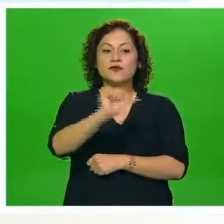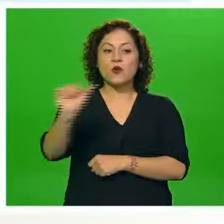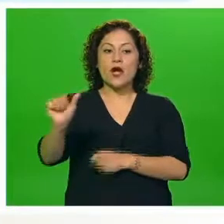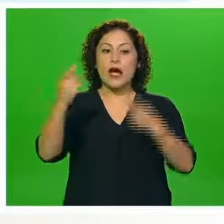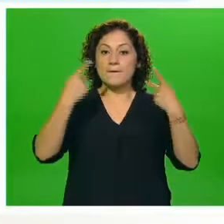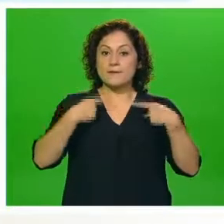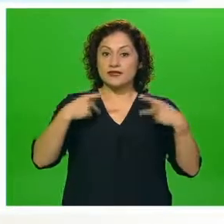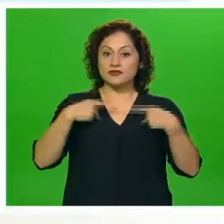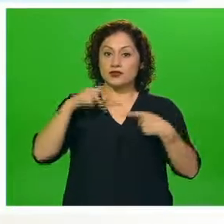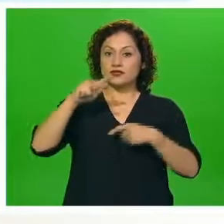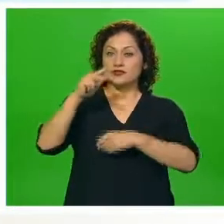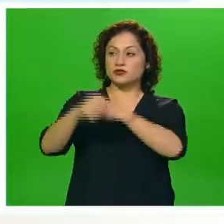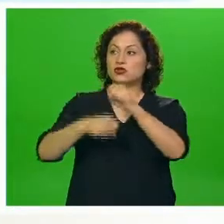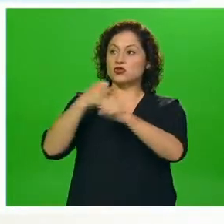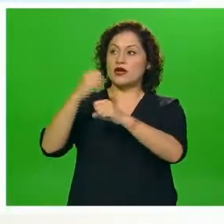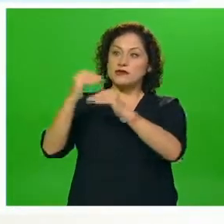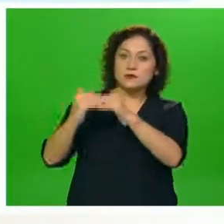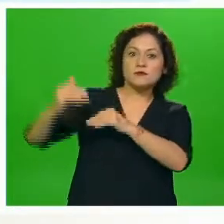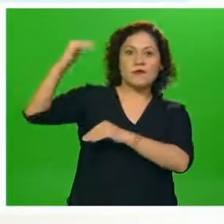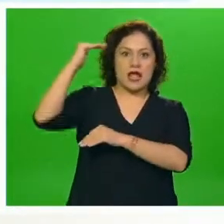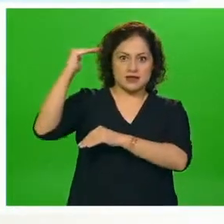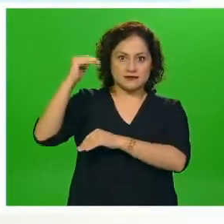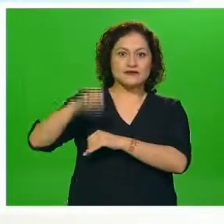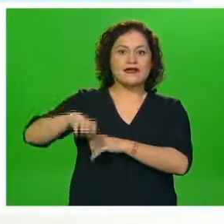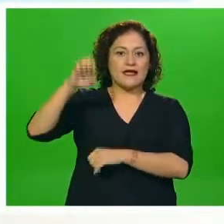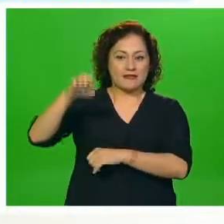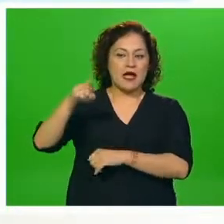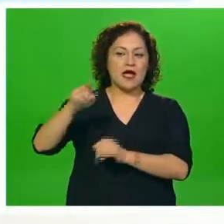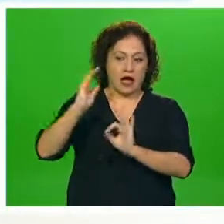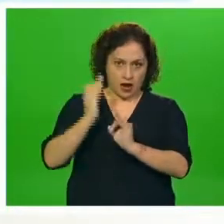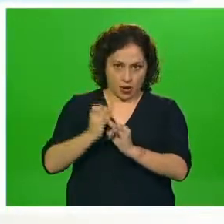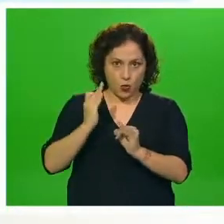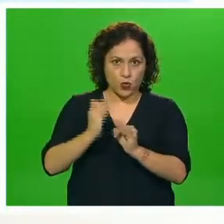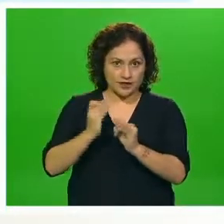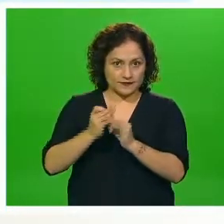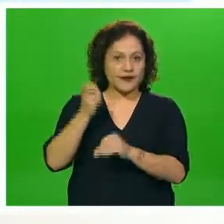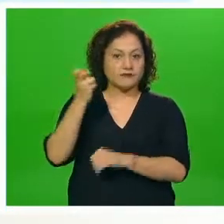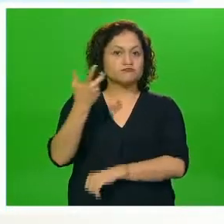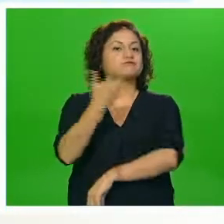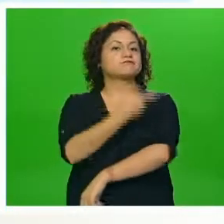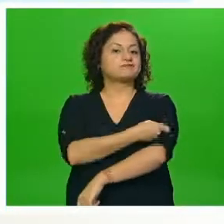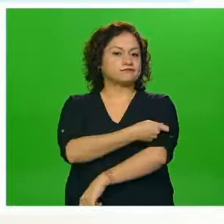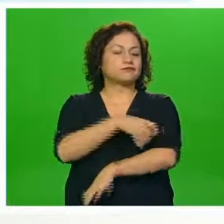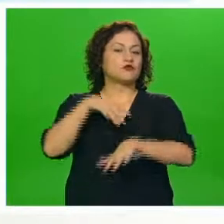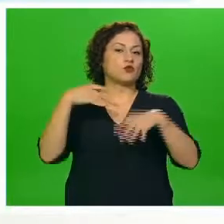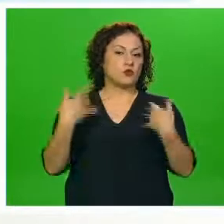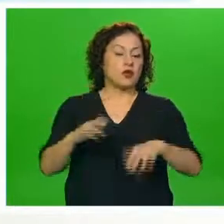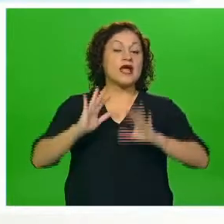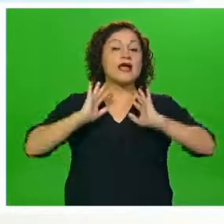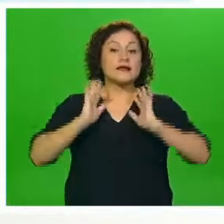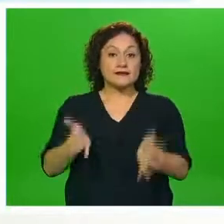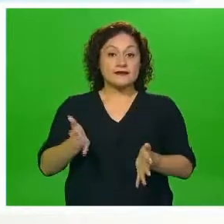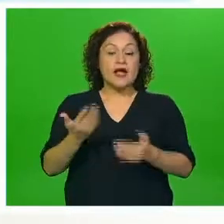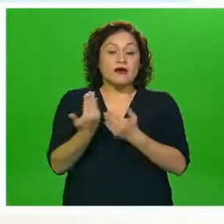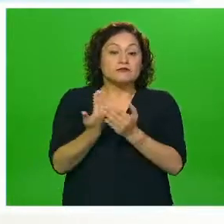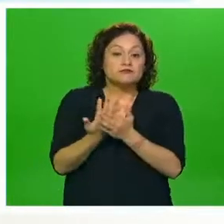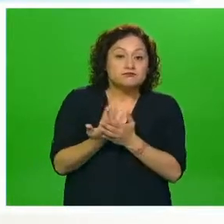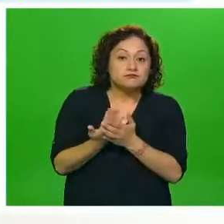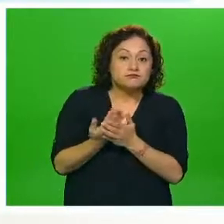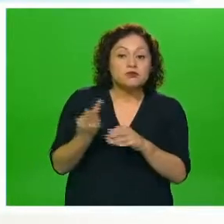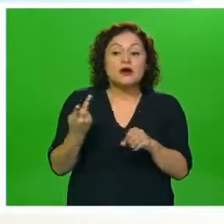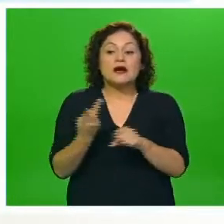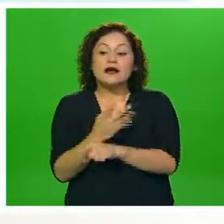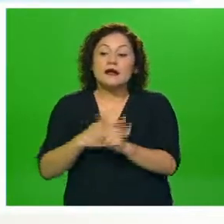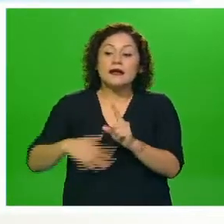la población que en este momento puede recibir la vacuna. Estamos muy atentos a los diferentes resultados de ensayos y estudios